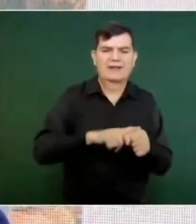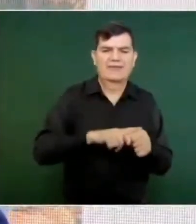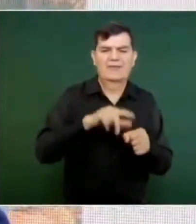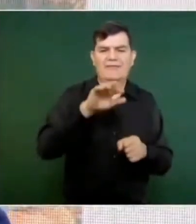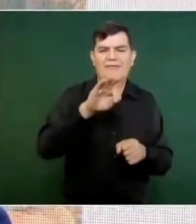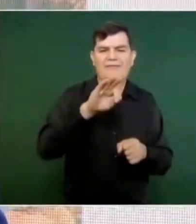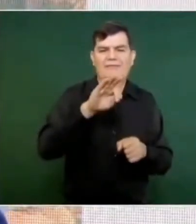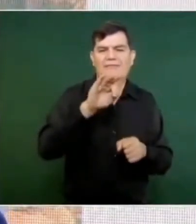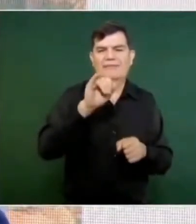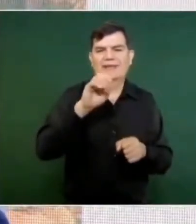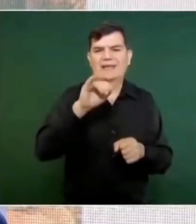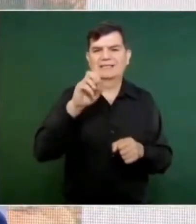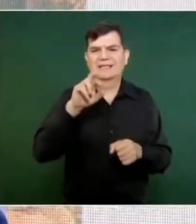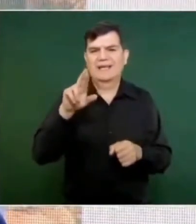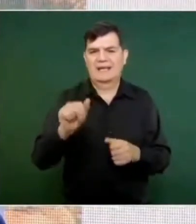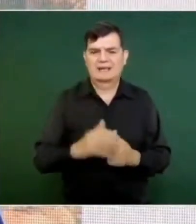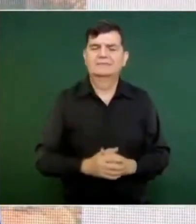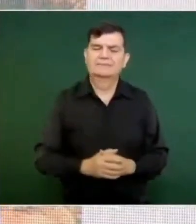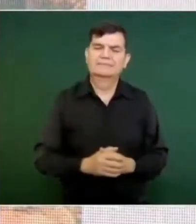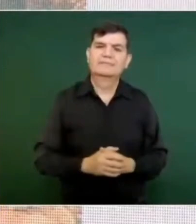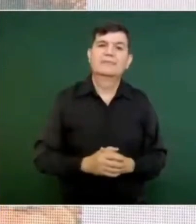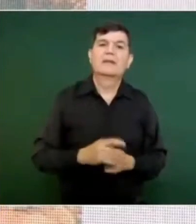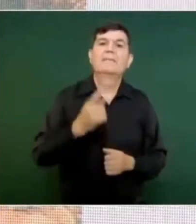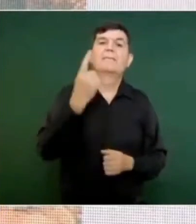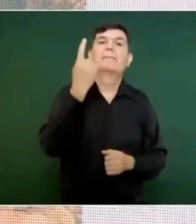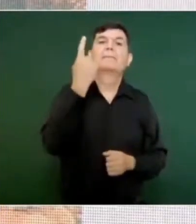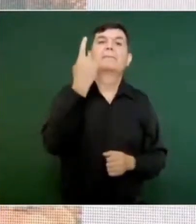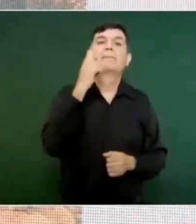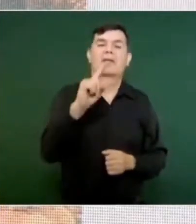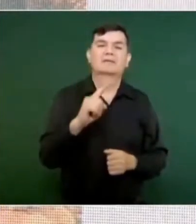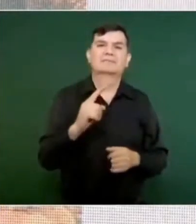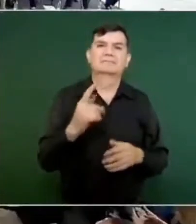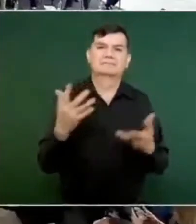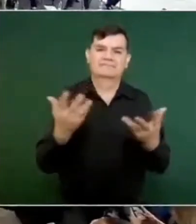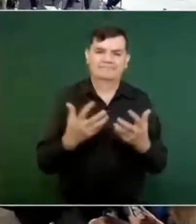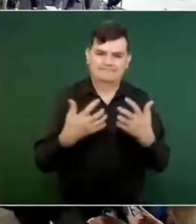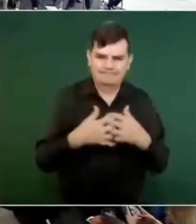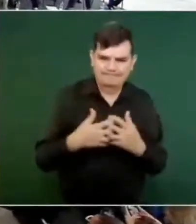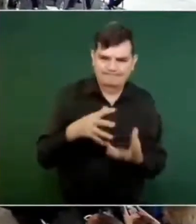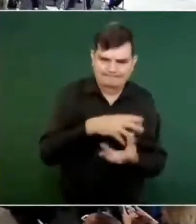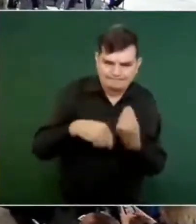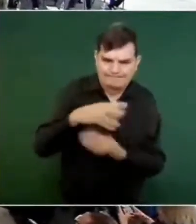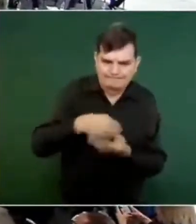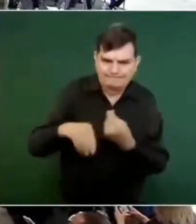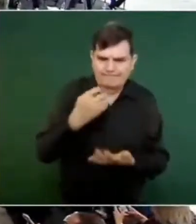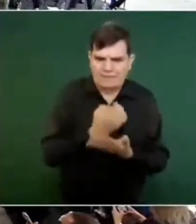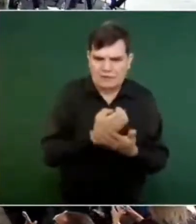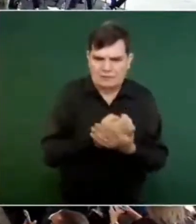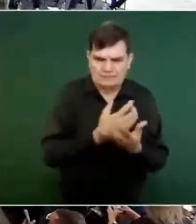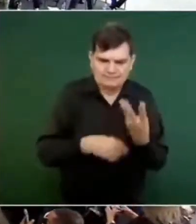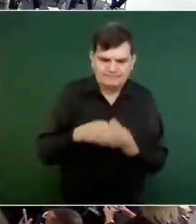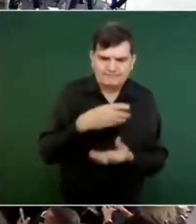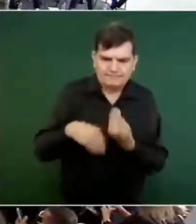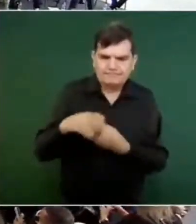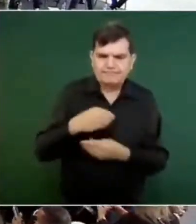para reactivar la parte económica. Los hoteles eran